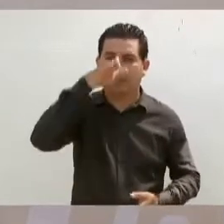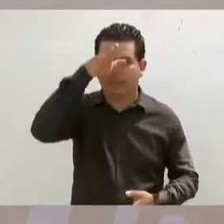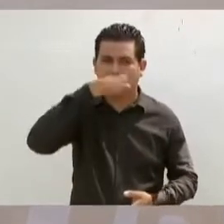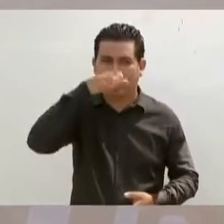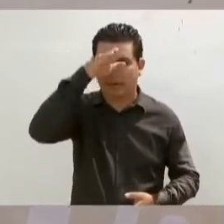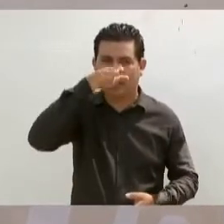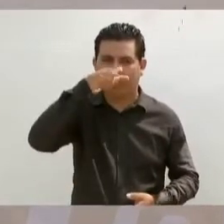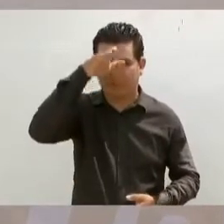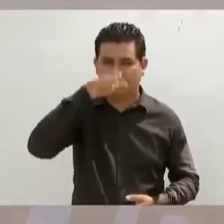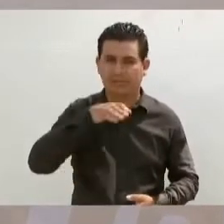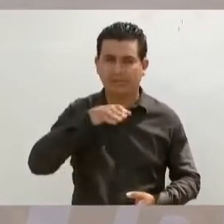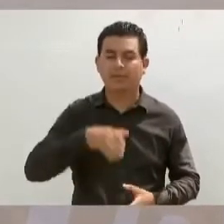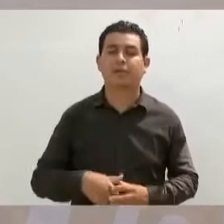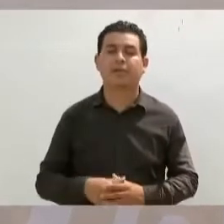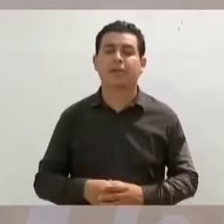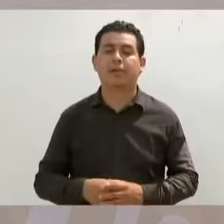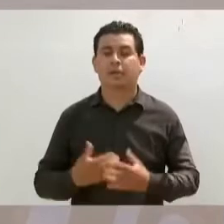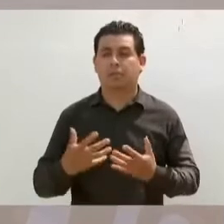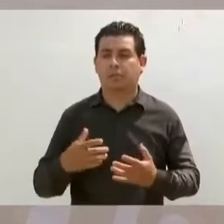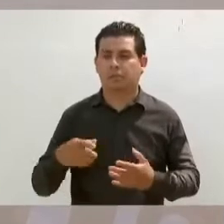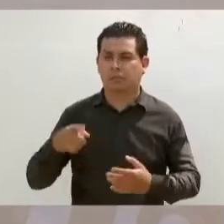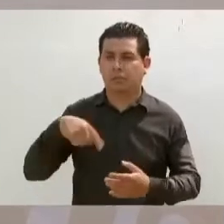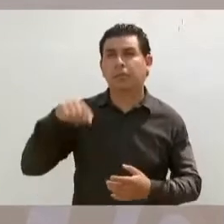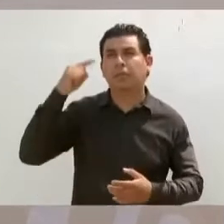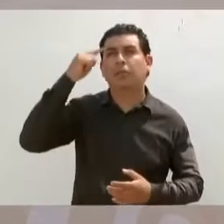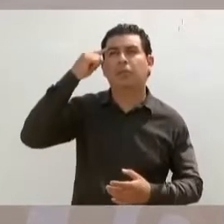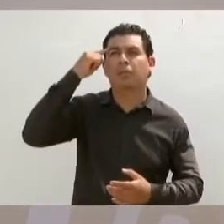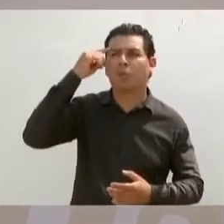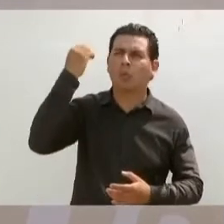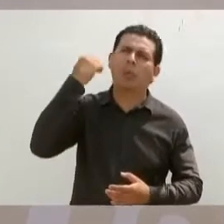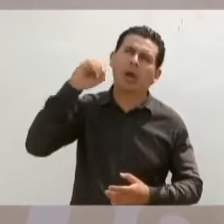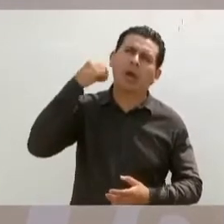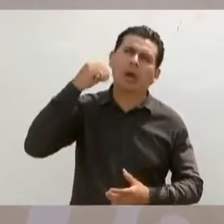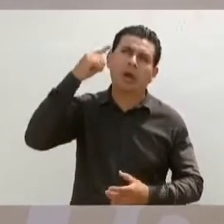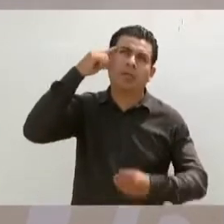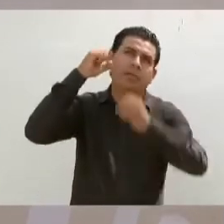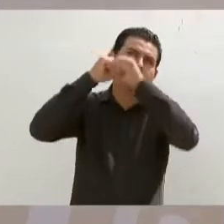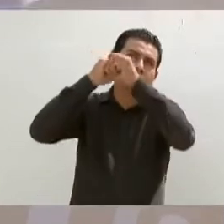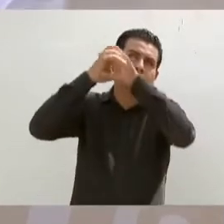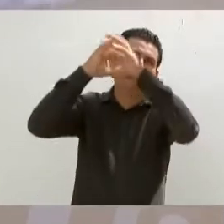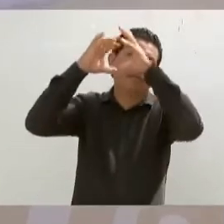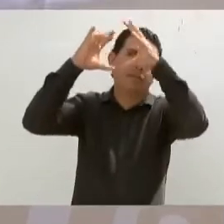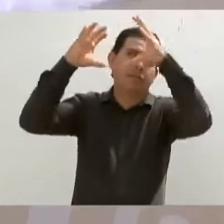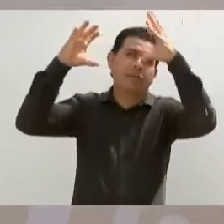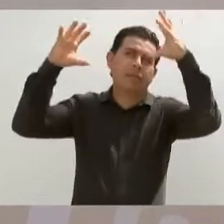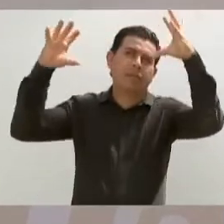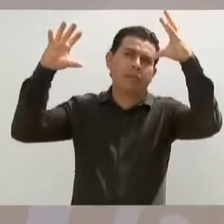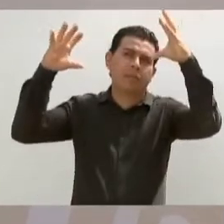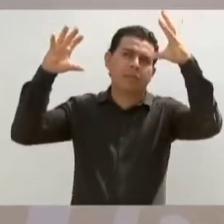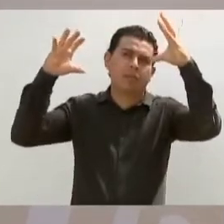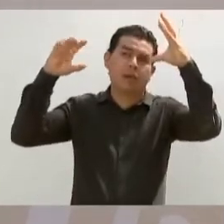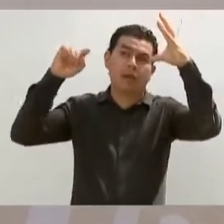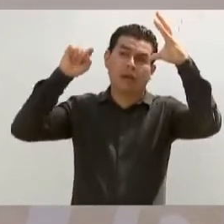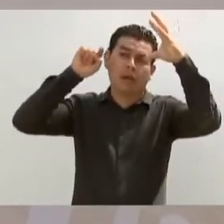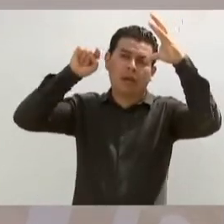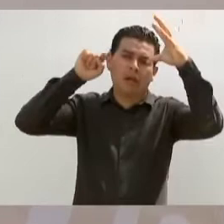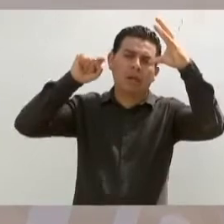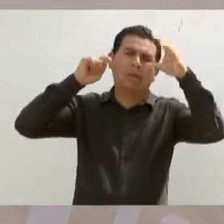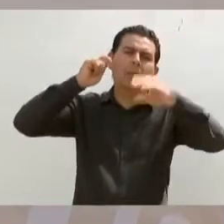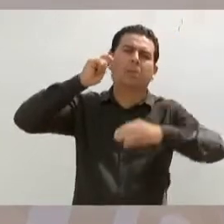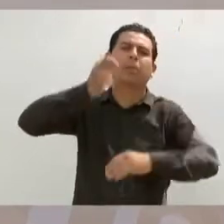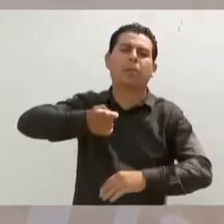cuando uno piensa en Oaxaca, es importante mirar en su horizonte